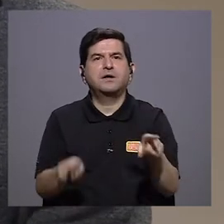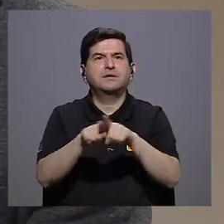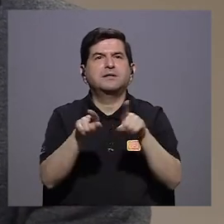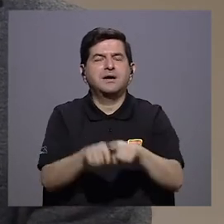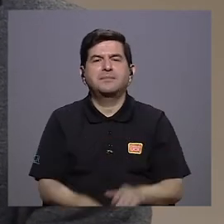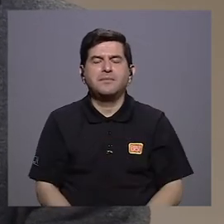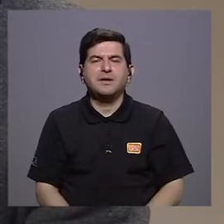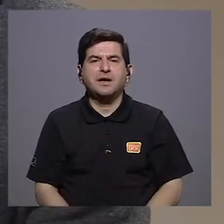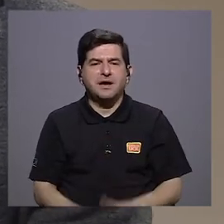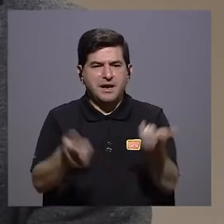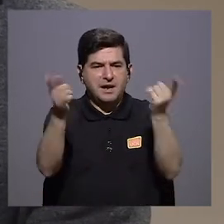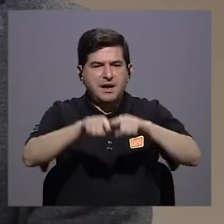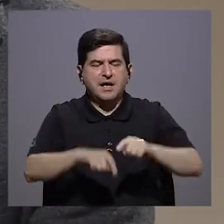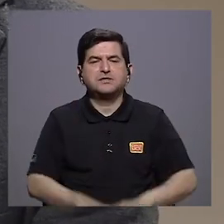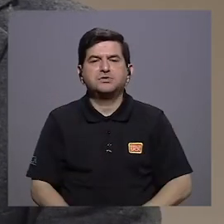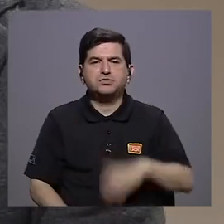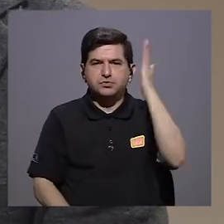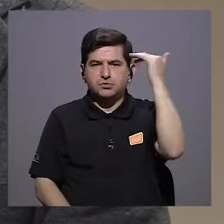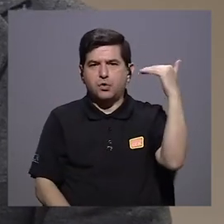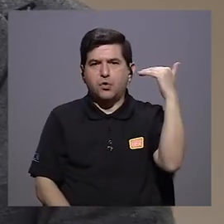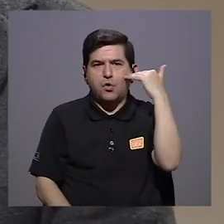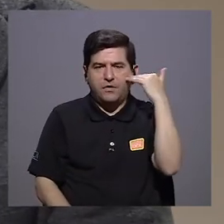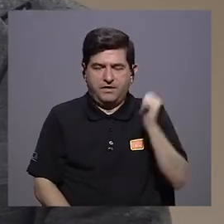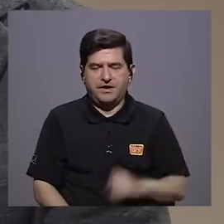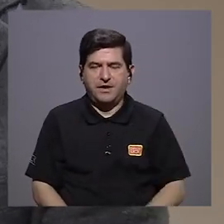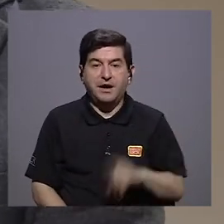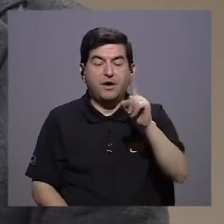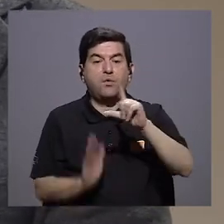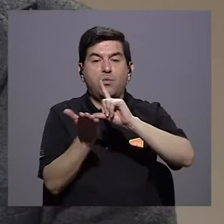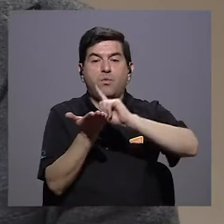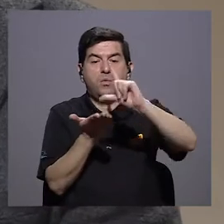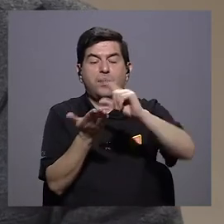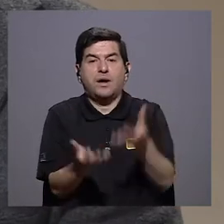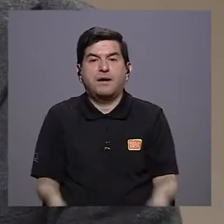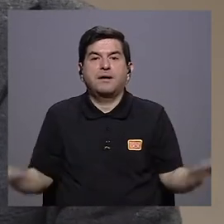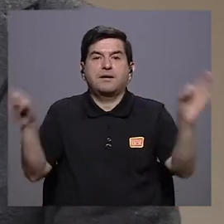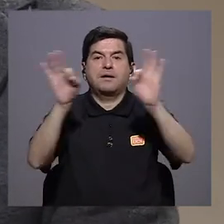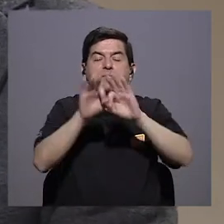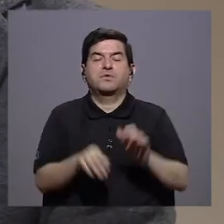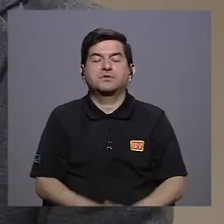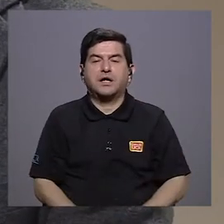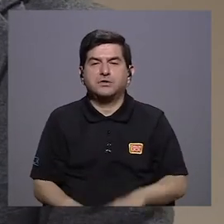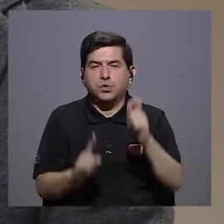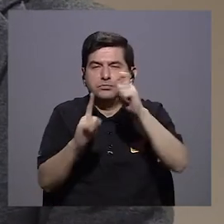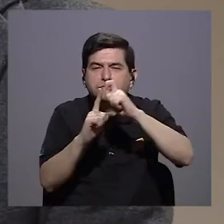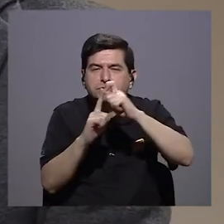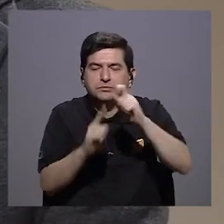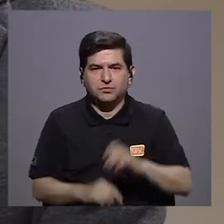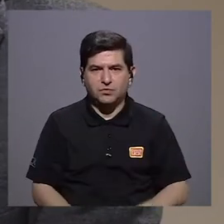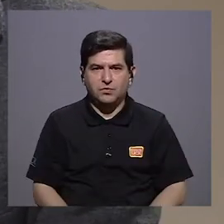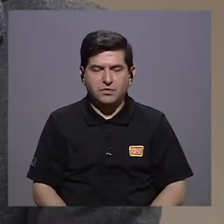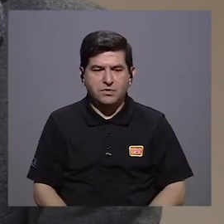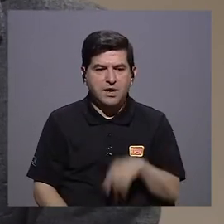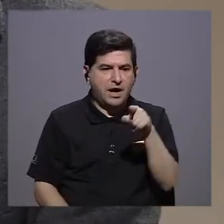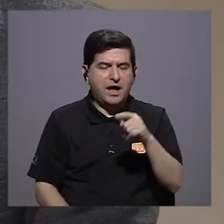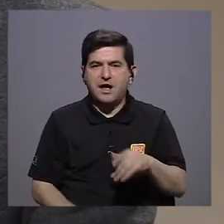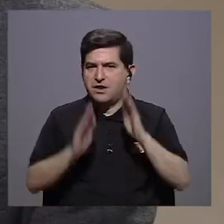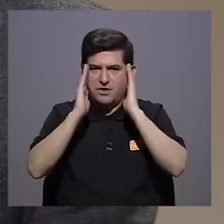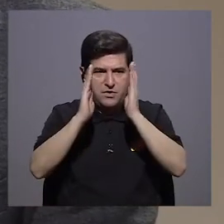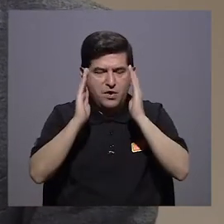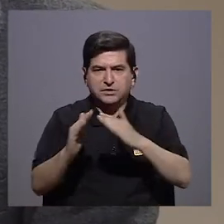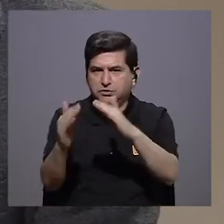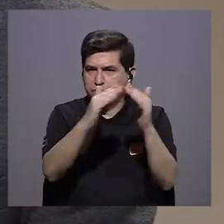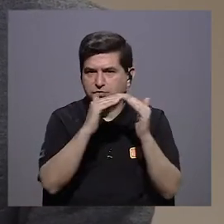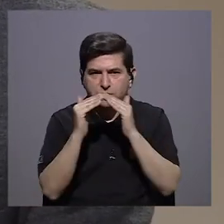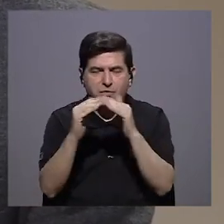también, Corea del Sur. Vale decir que una de lecciones más importantes que creo que vienen saliendo de Singapur es que cuando descuidamos de nuestras